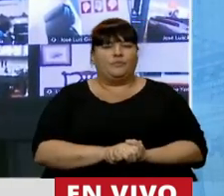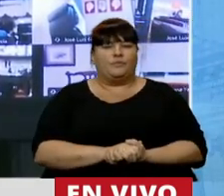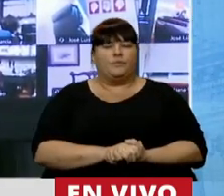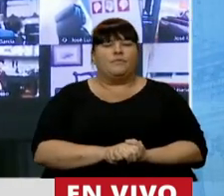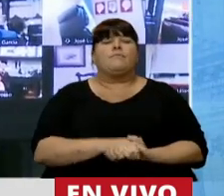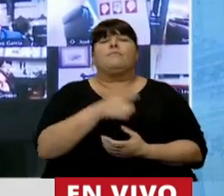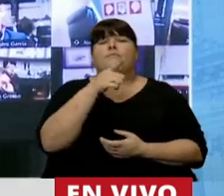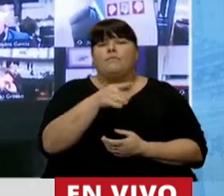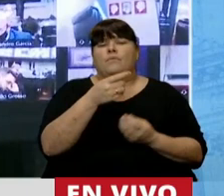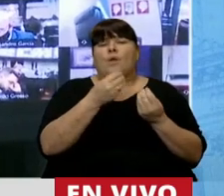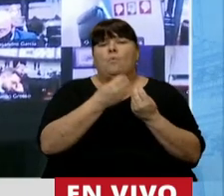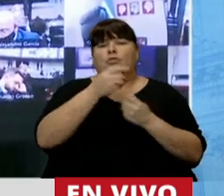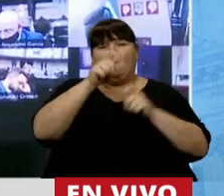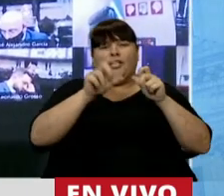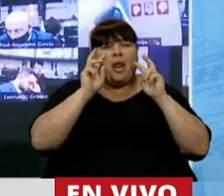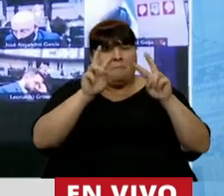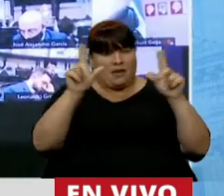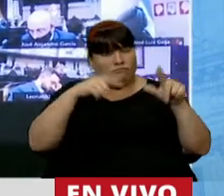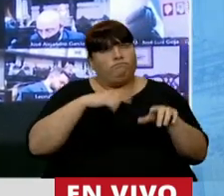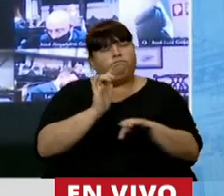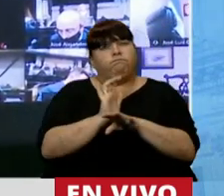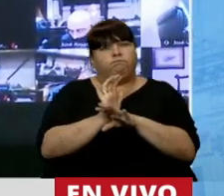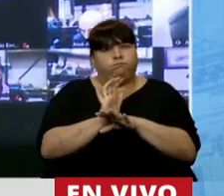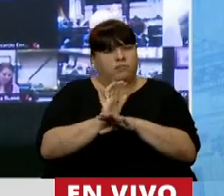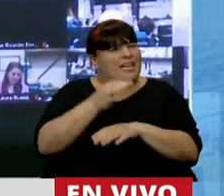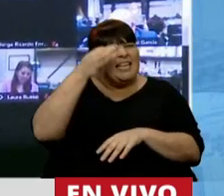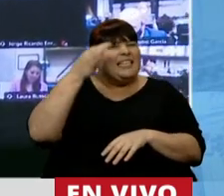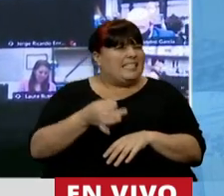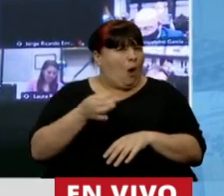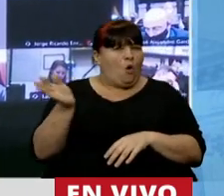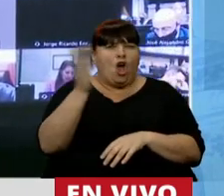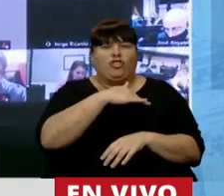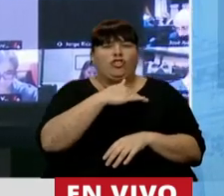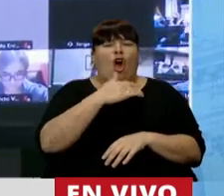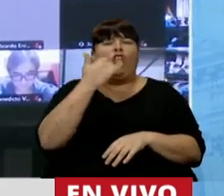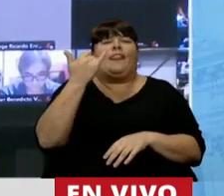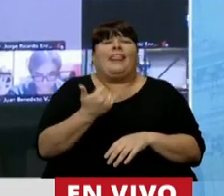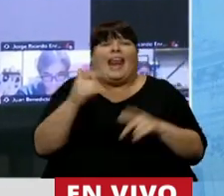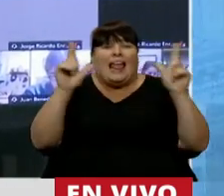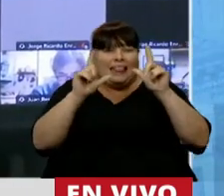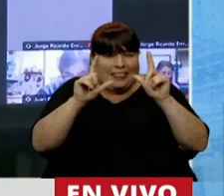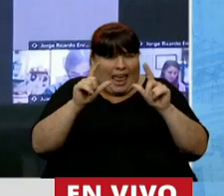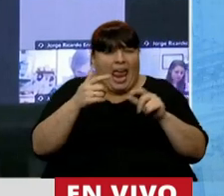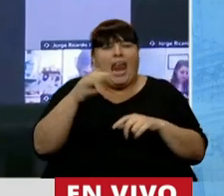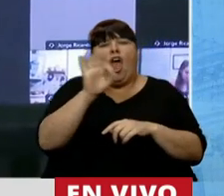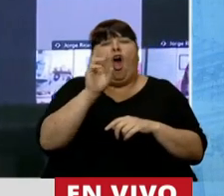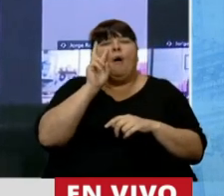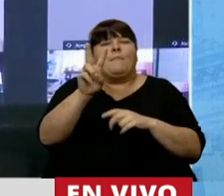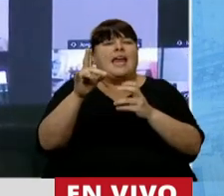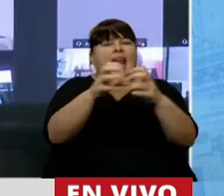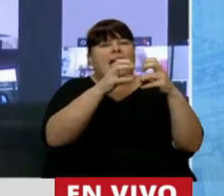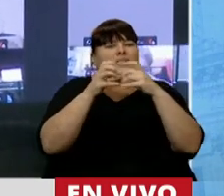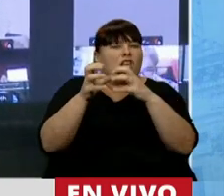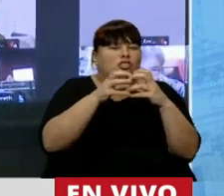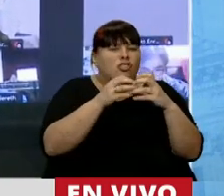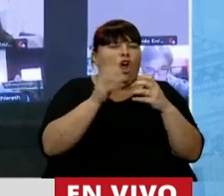Ahí hay muchos que nos están mirando, le diría yo, que seguramente todos los que pueden tener un televisor, seguir esta sesión